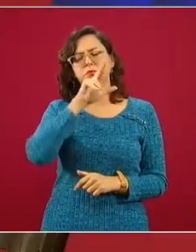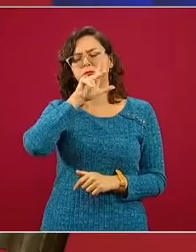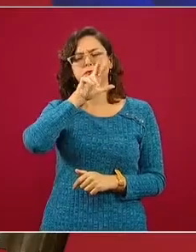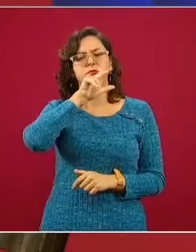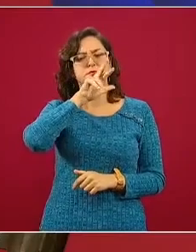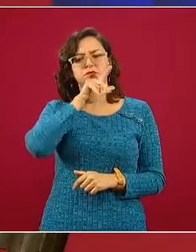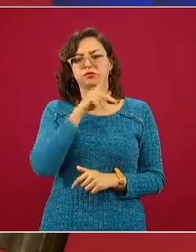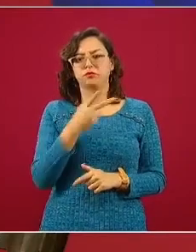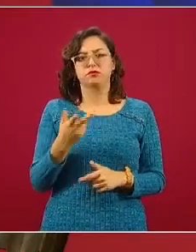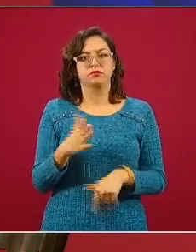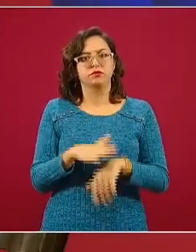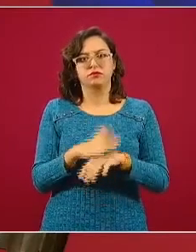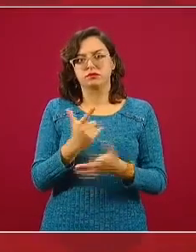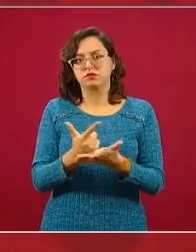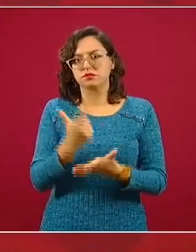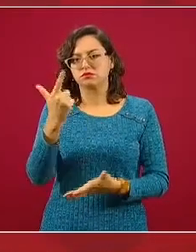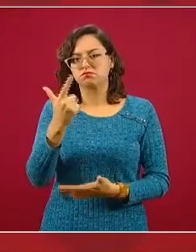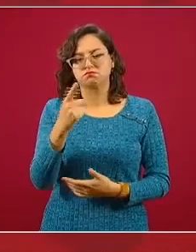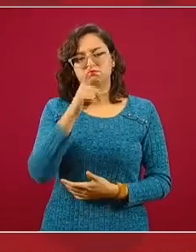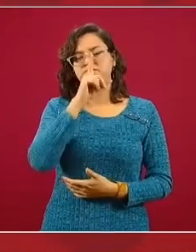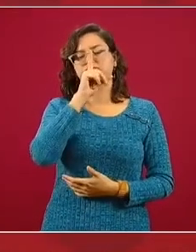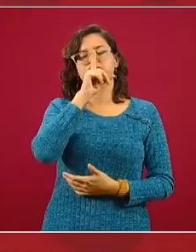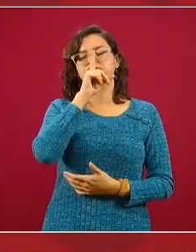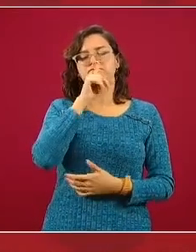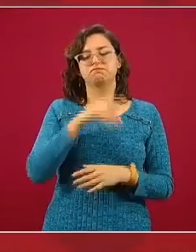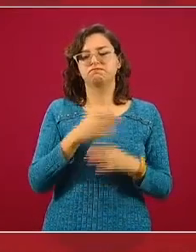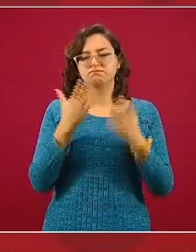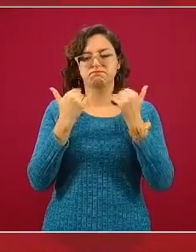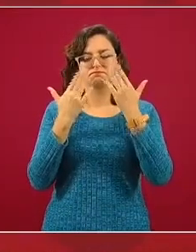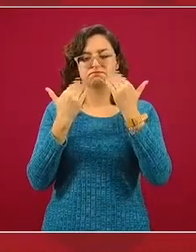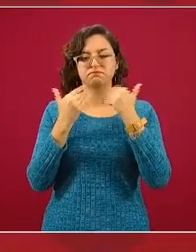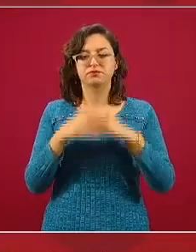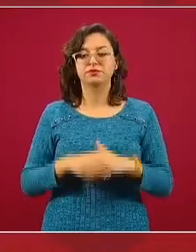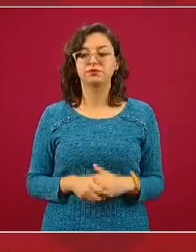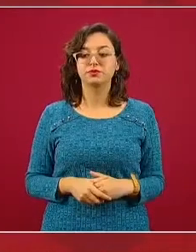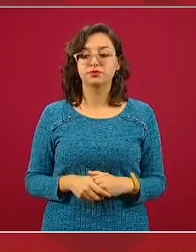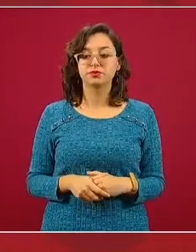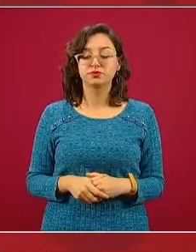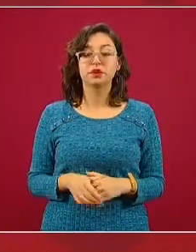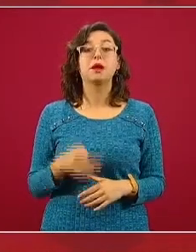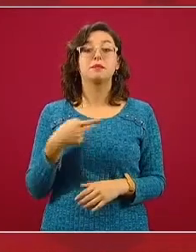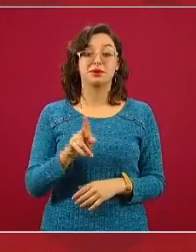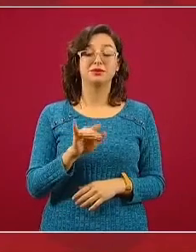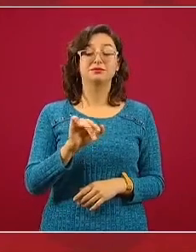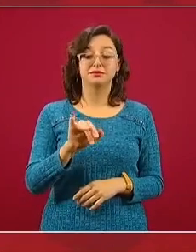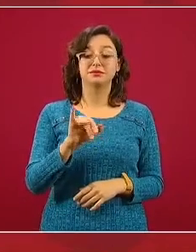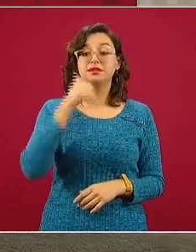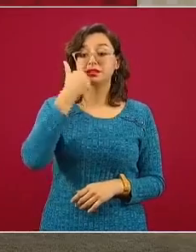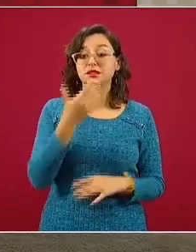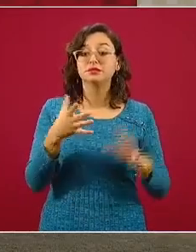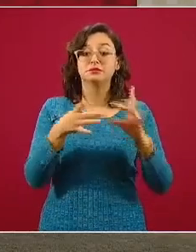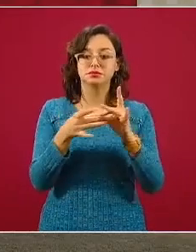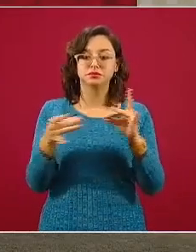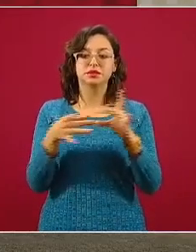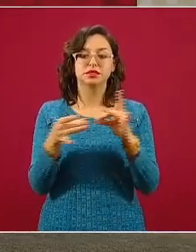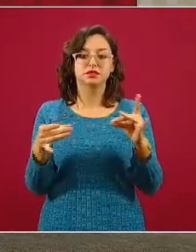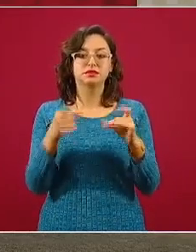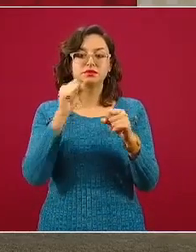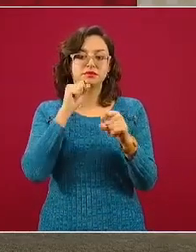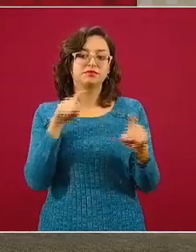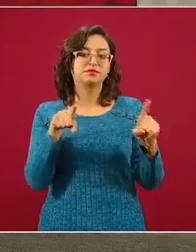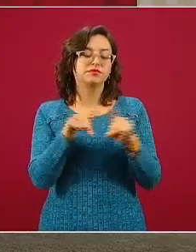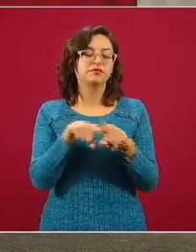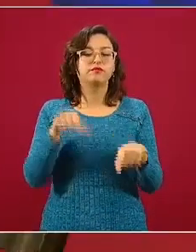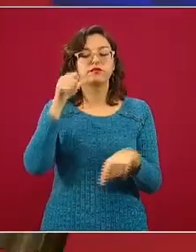no es esto un factor de riesgo adicional para complicarse de COVID. Lo que sí quisiera expresar, y en consonancia con lo que decían